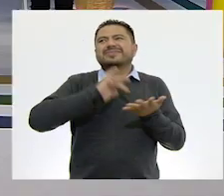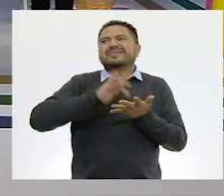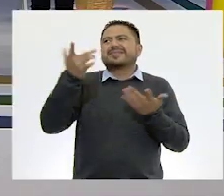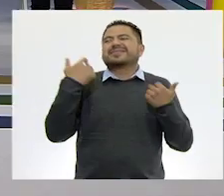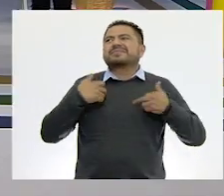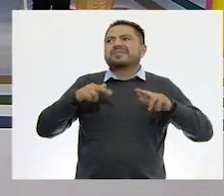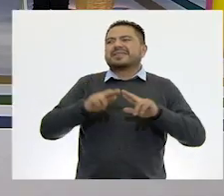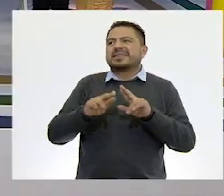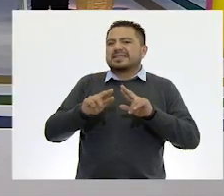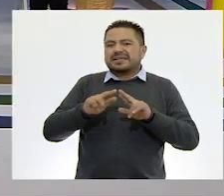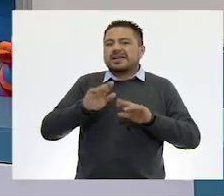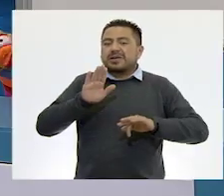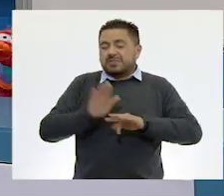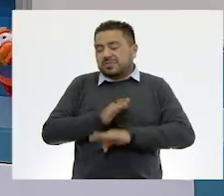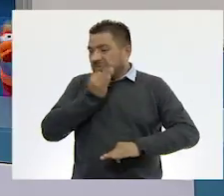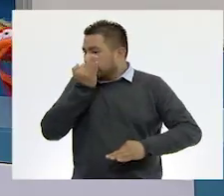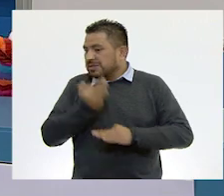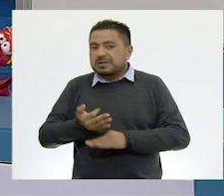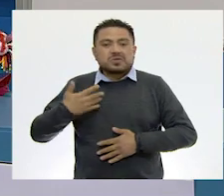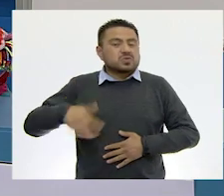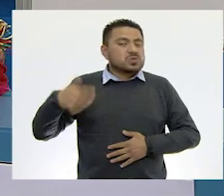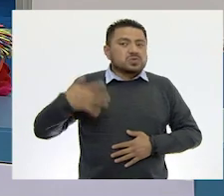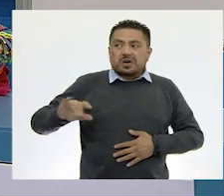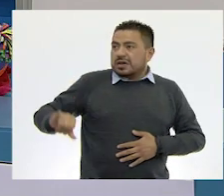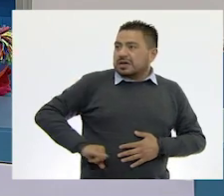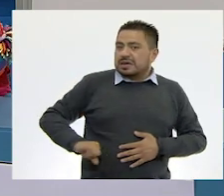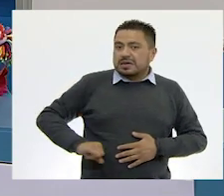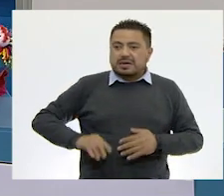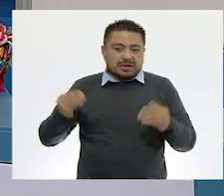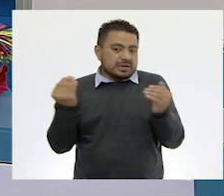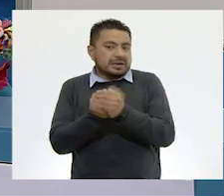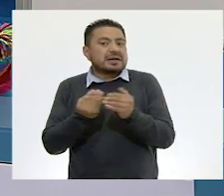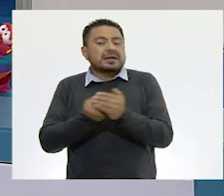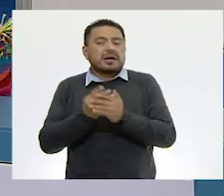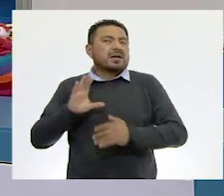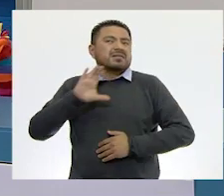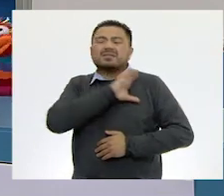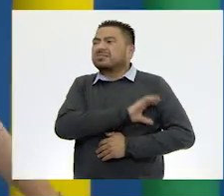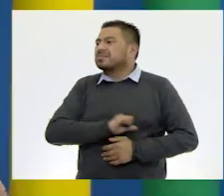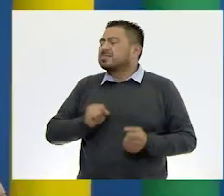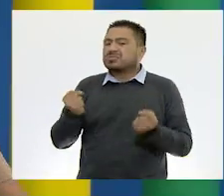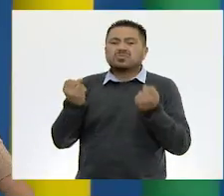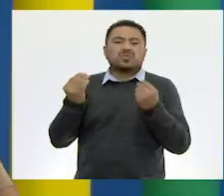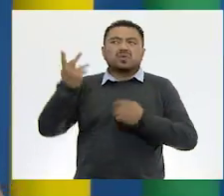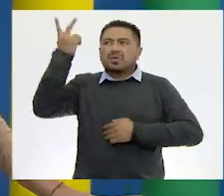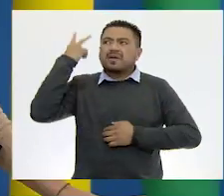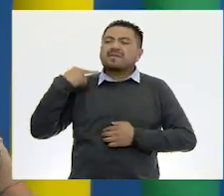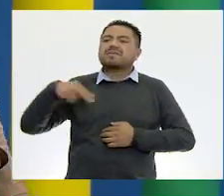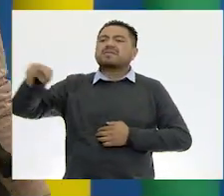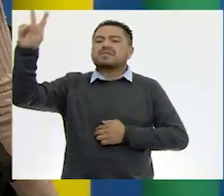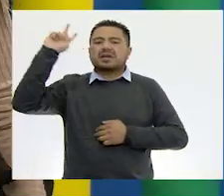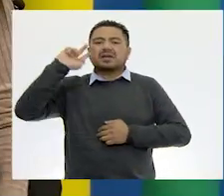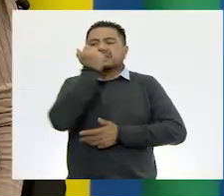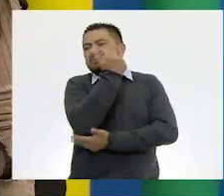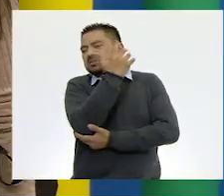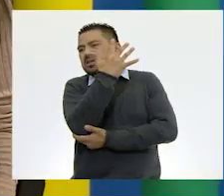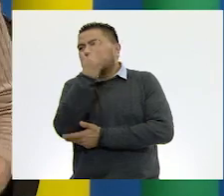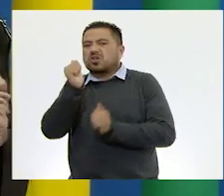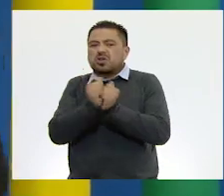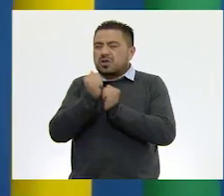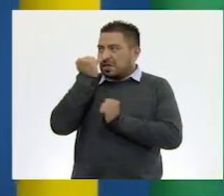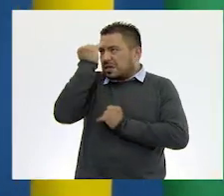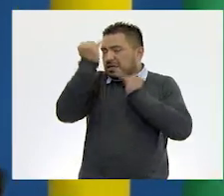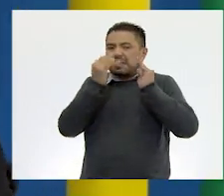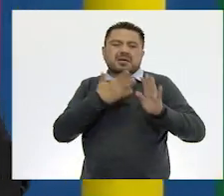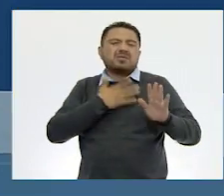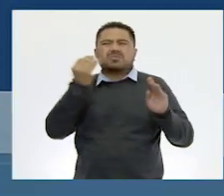gracias, maestra Juanita. Estuvo muy interesante esta clase y me encantó viajar a la selva lacandona con mi imaginación.